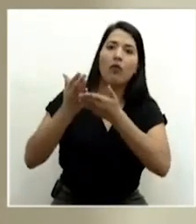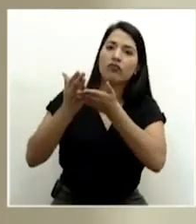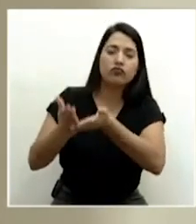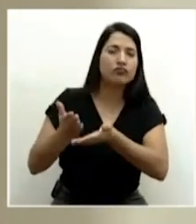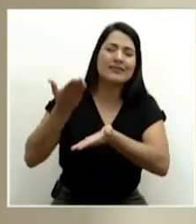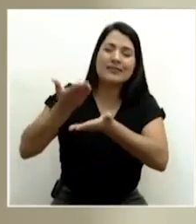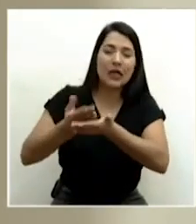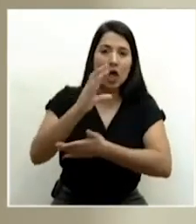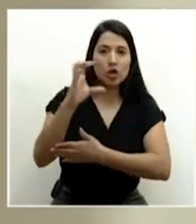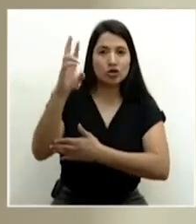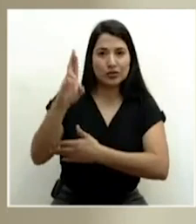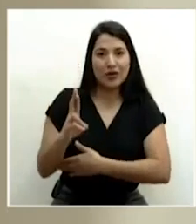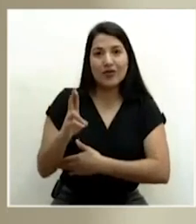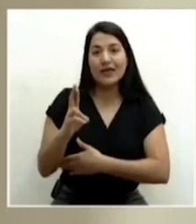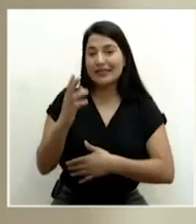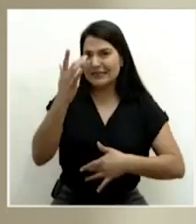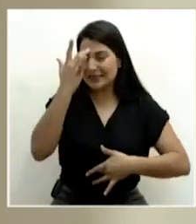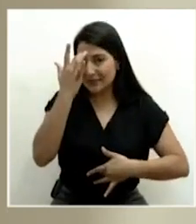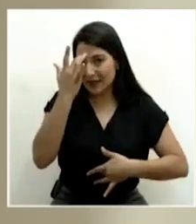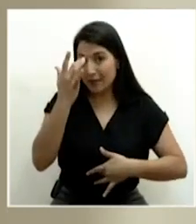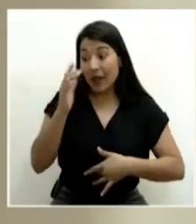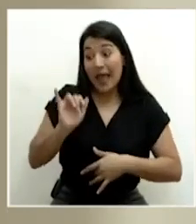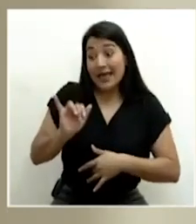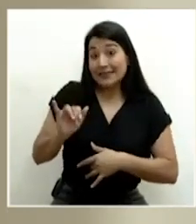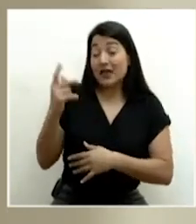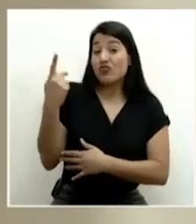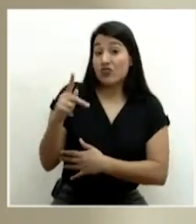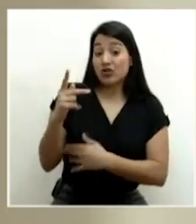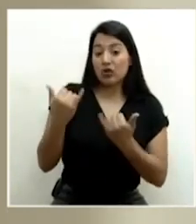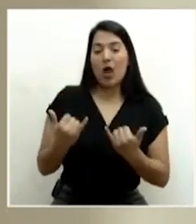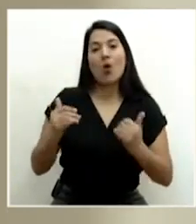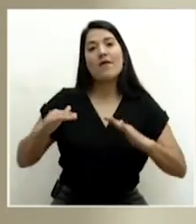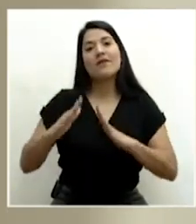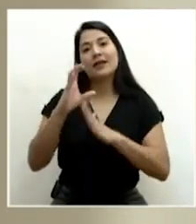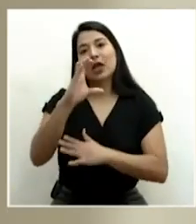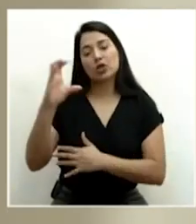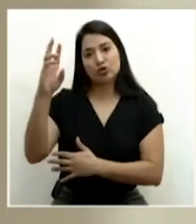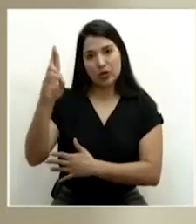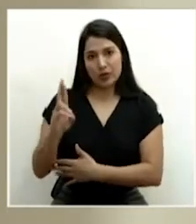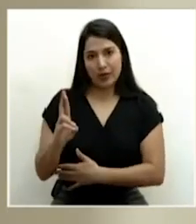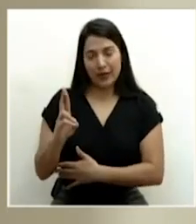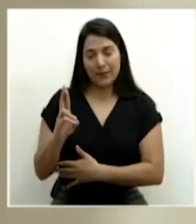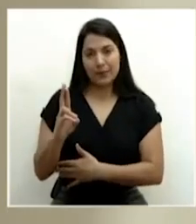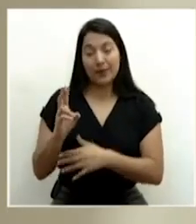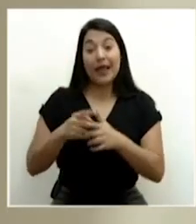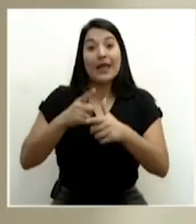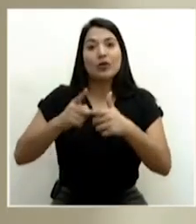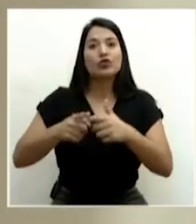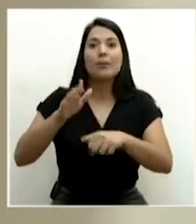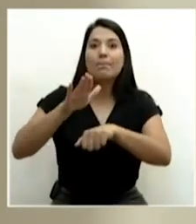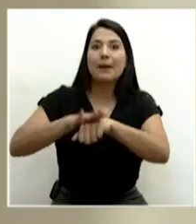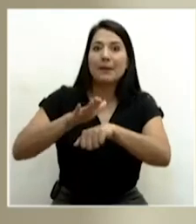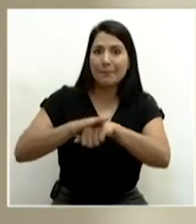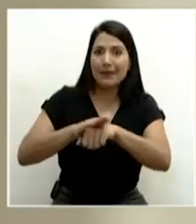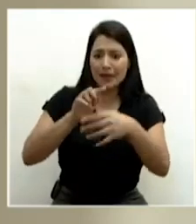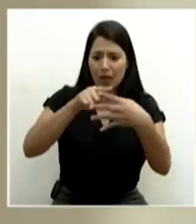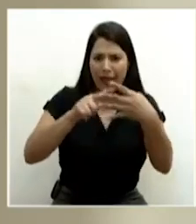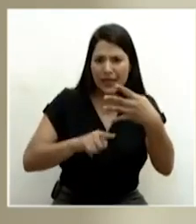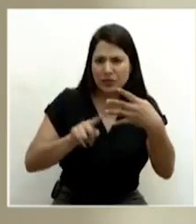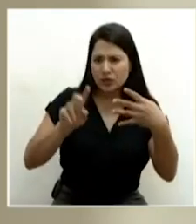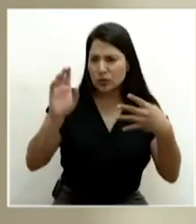enfrentamos como país. Y ha permitido que identifiquemos casos, algunos